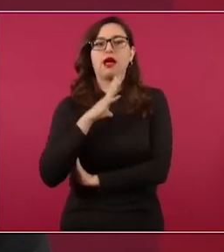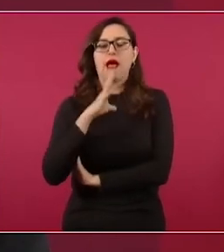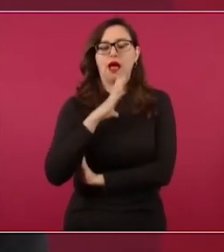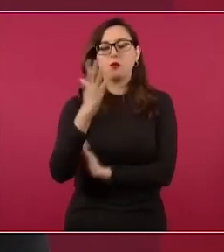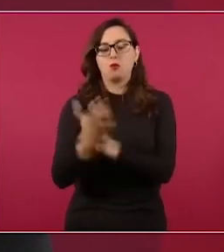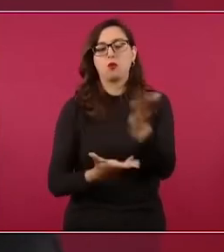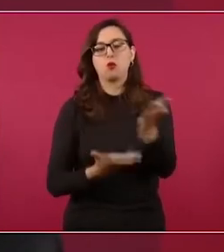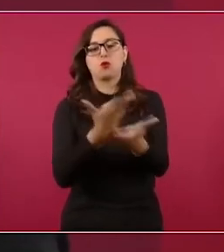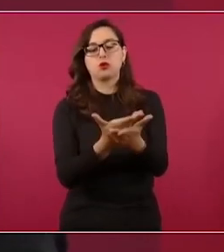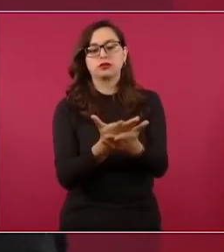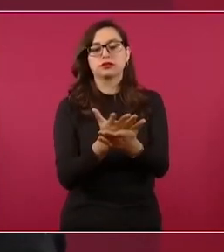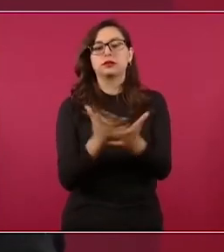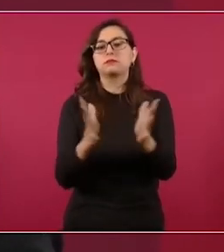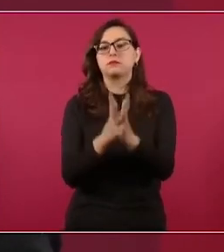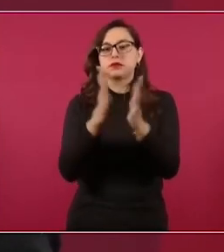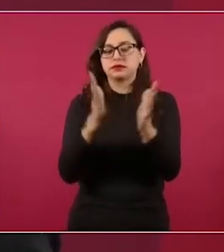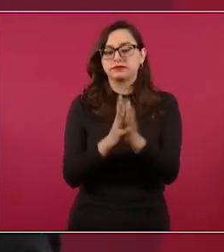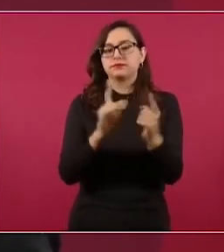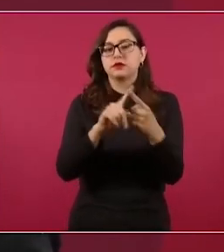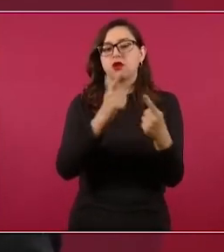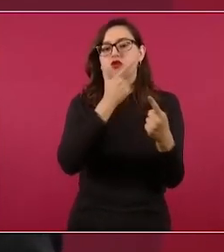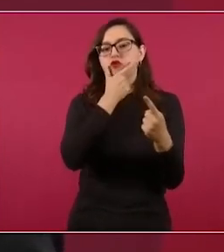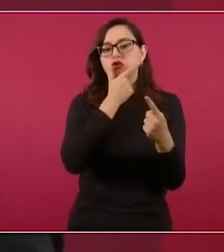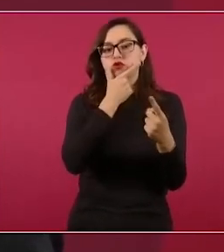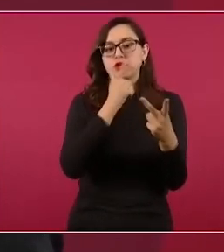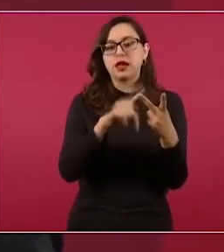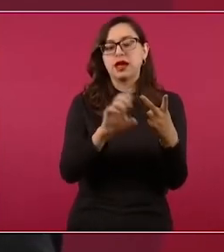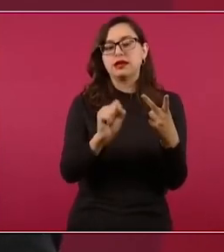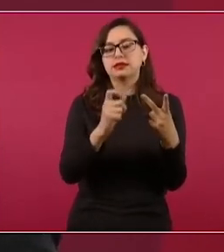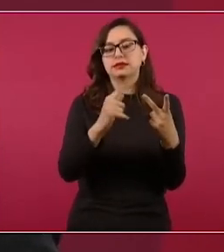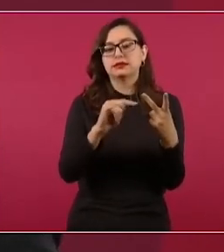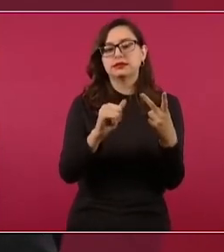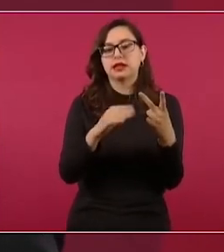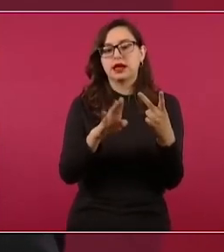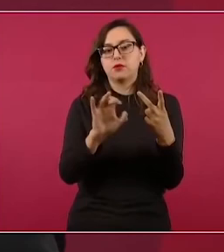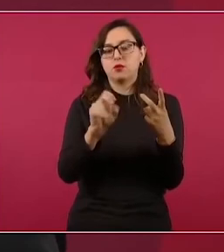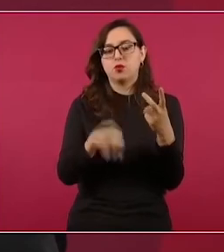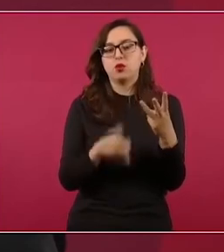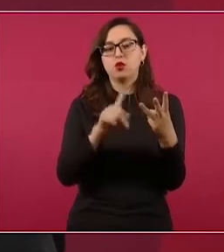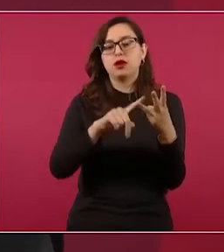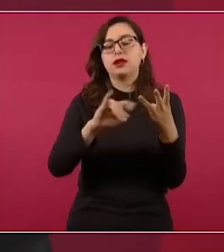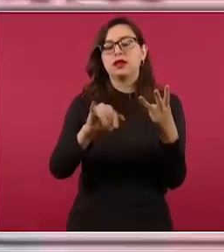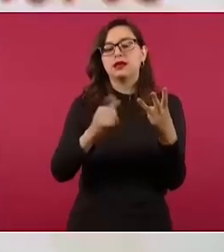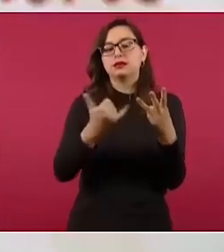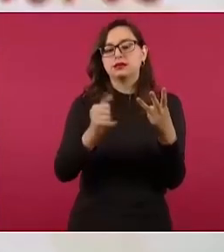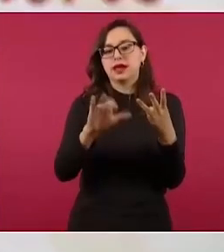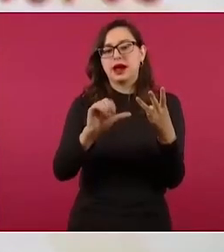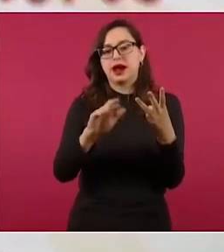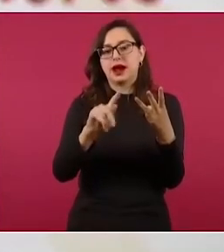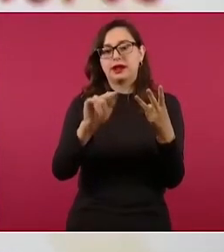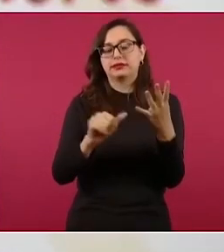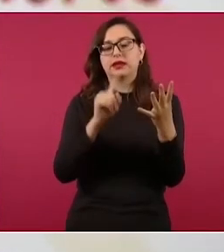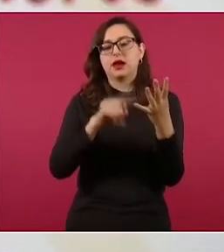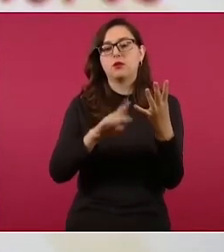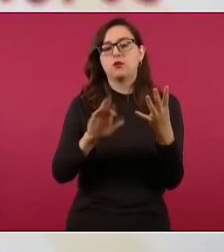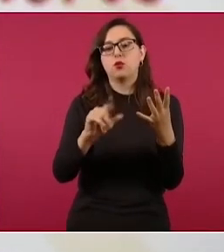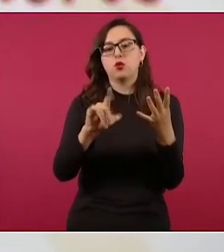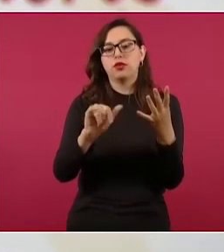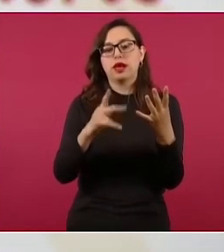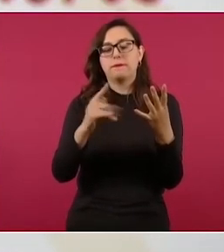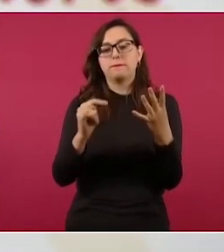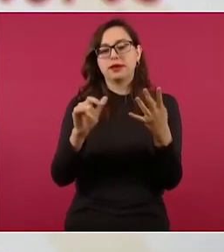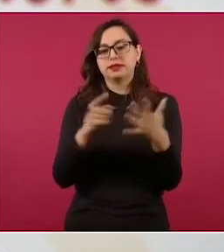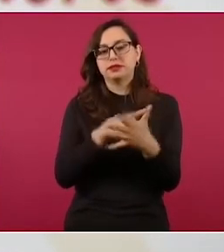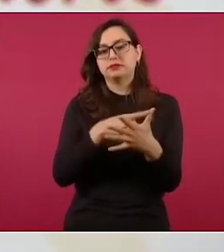¿quiénes están ahora participando? Londres, Estambul, Yakarta, Budapest, Doha,